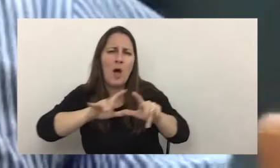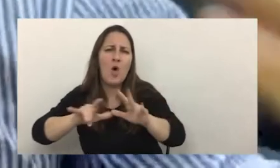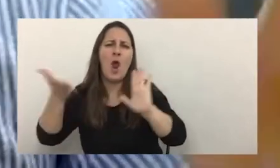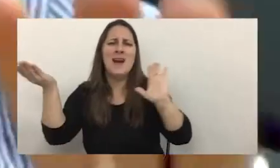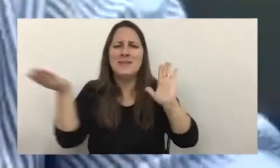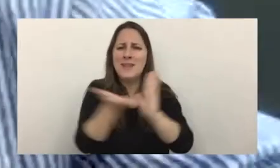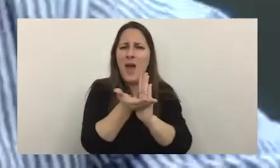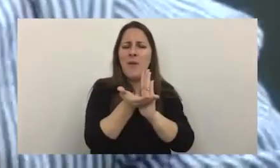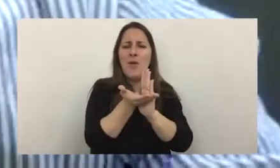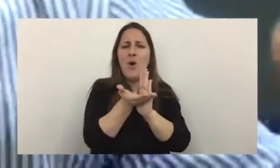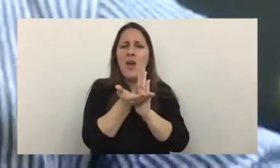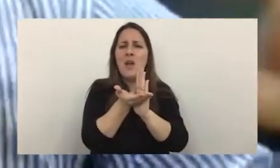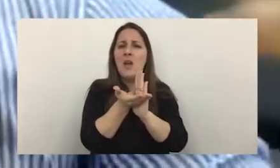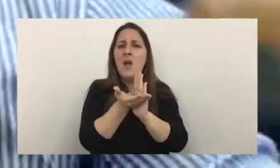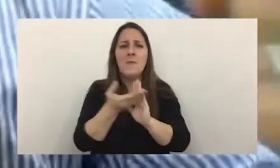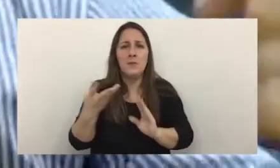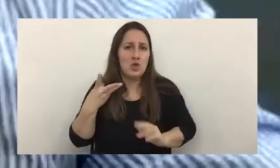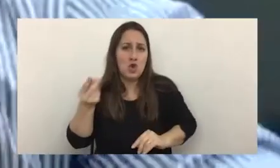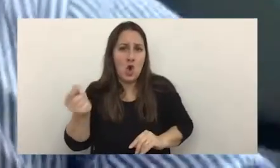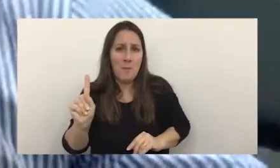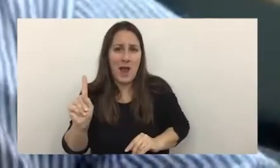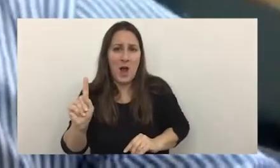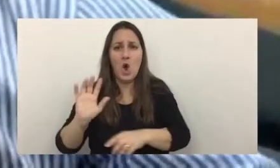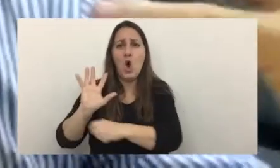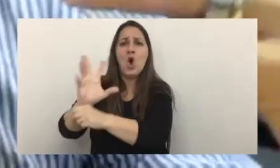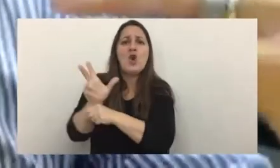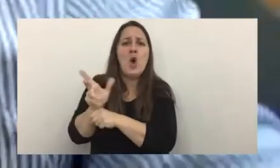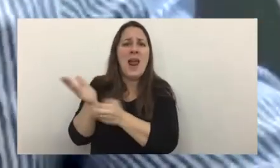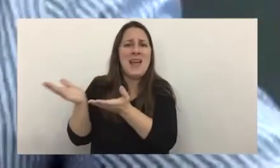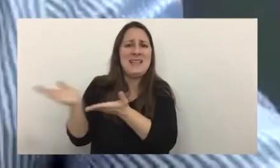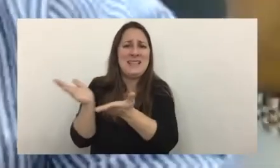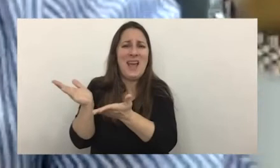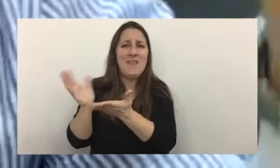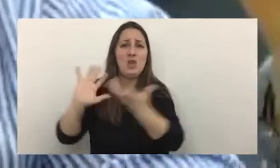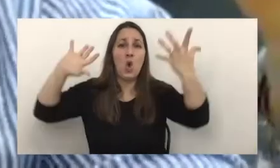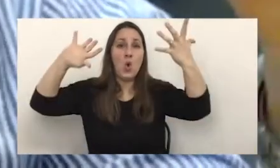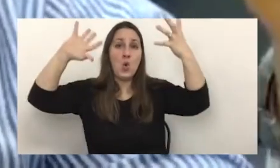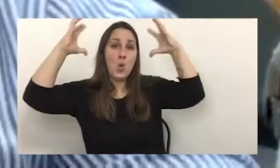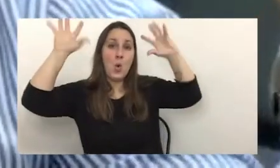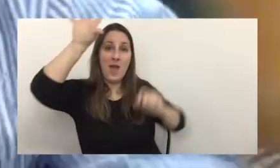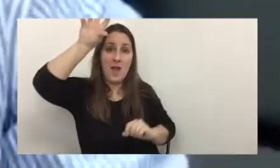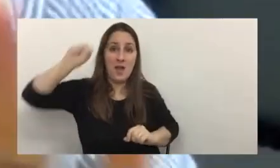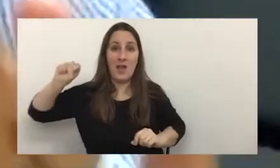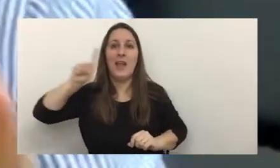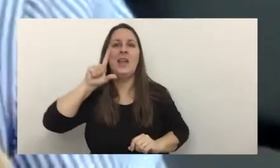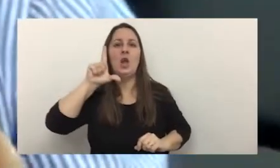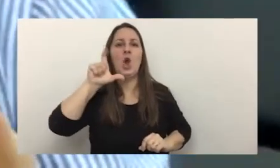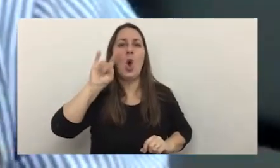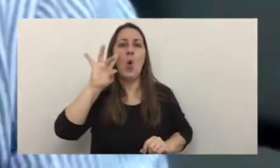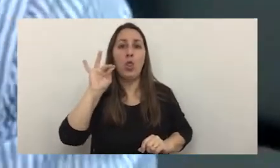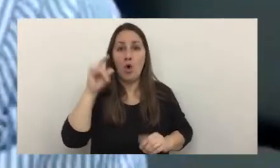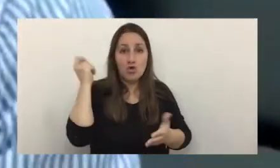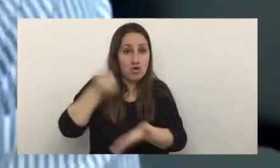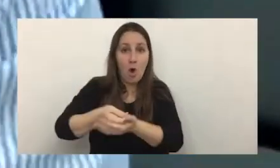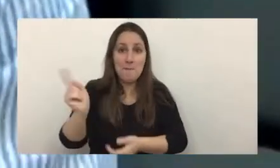que ni siquiera tuvieron que comprar se roban servicios en la nube en cloud no pagan por